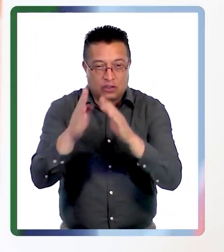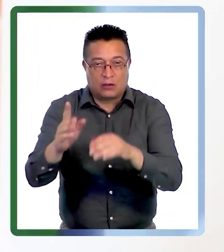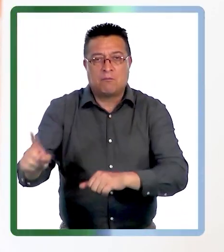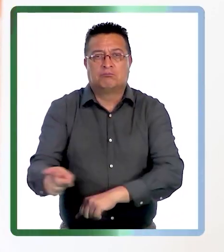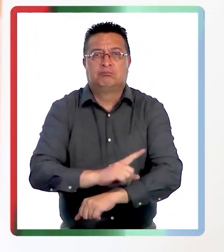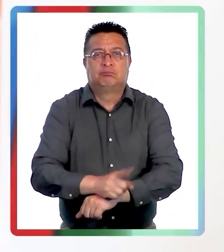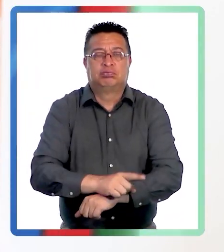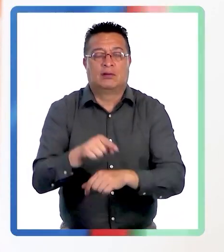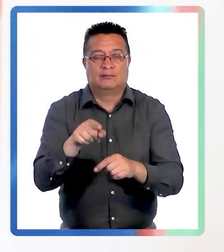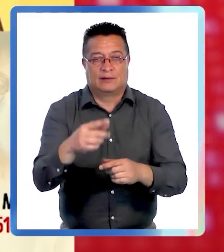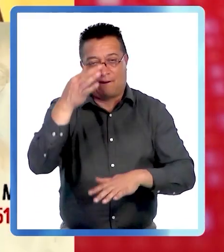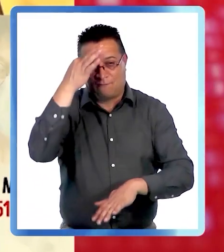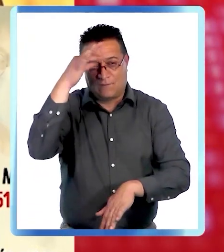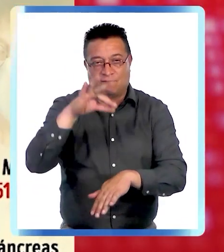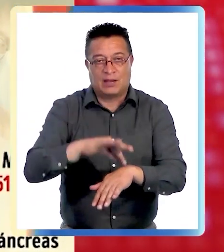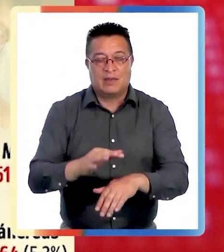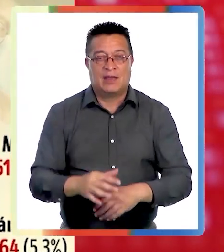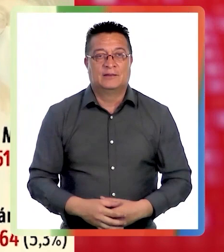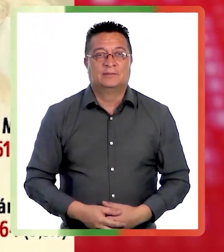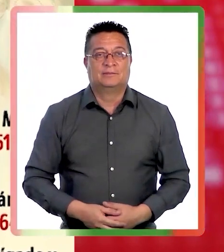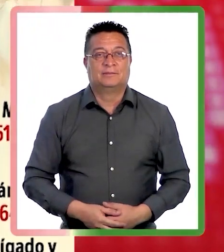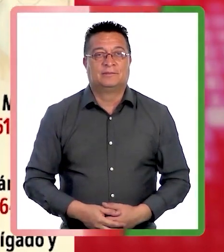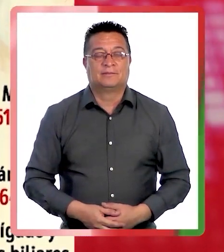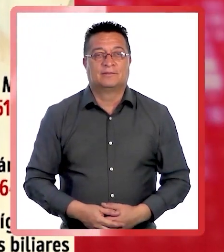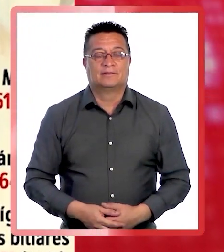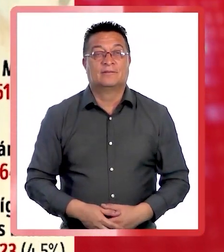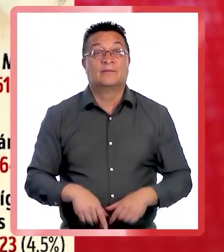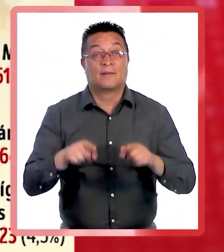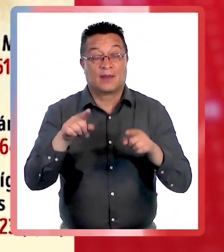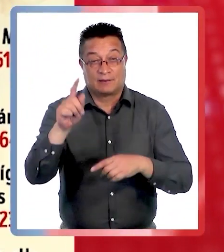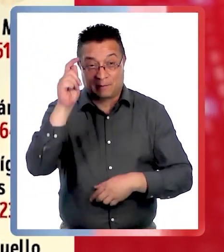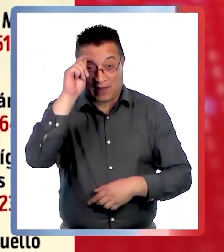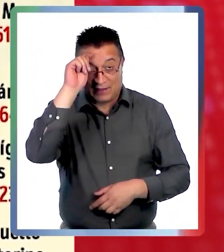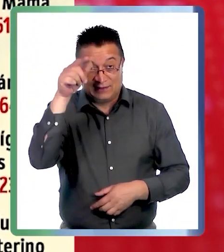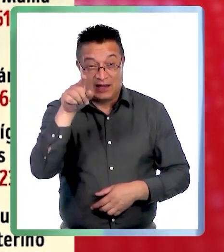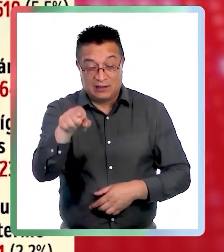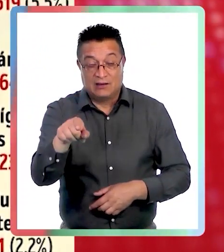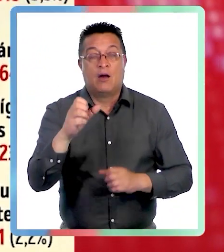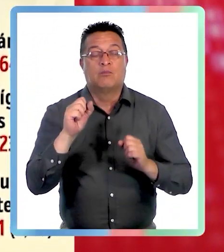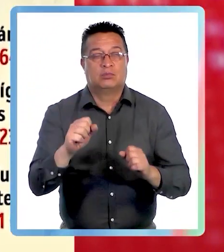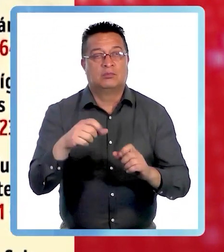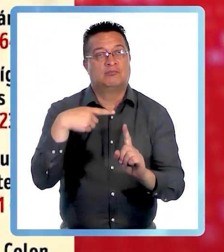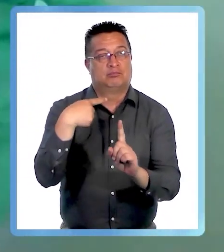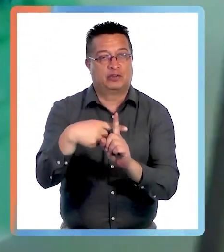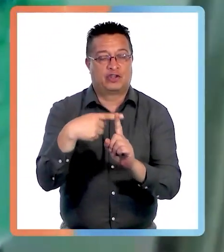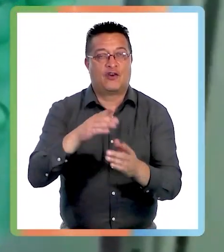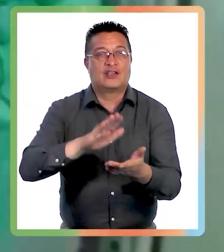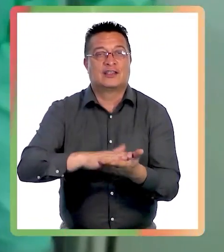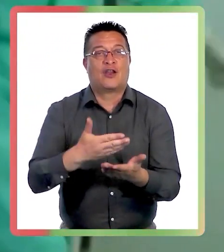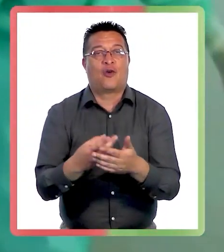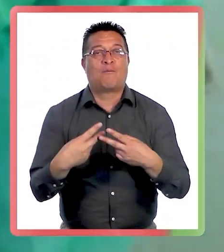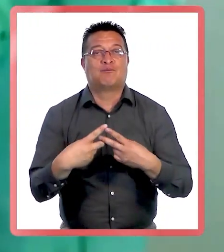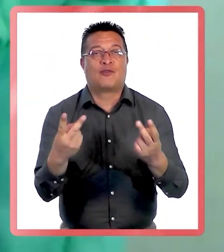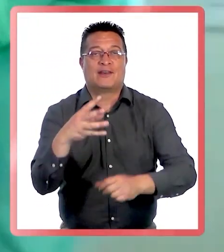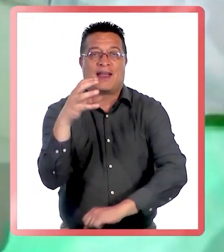atender con rapidez este tipo de enfermedad. Se espera que esta iniciativa tenga un impacto positivo en la salud pública de la